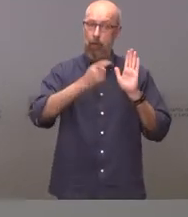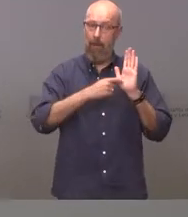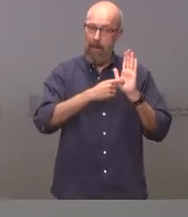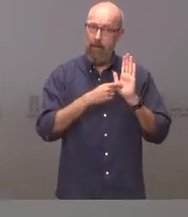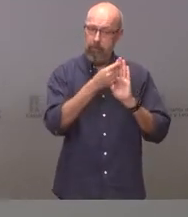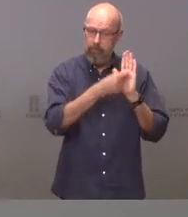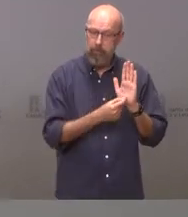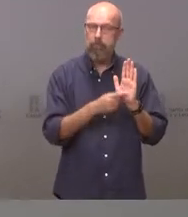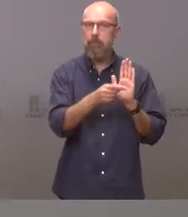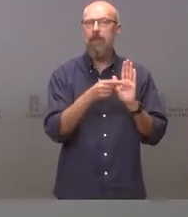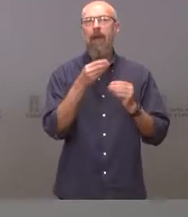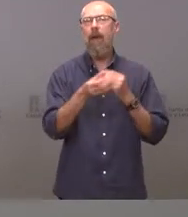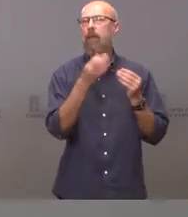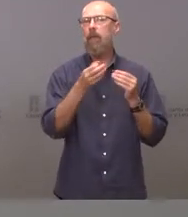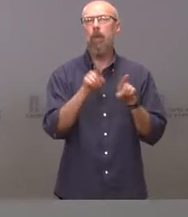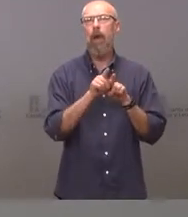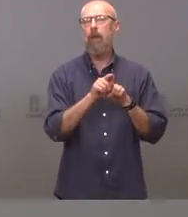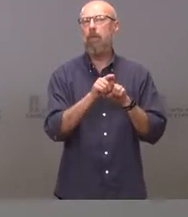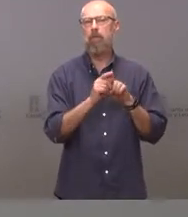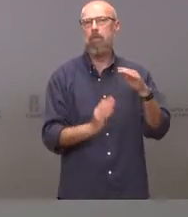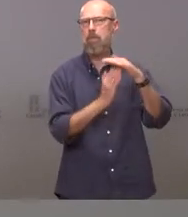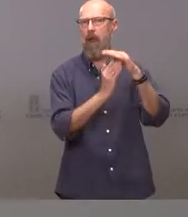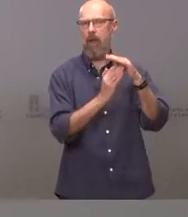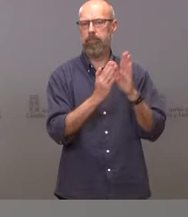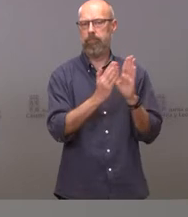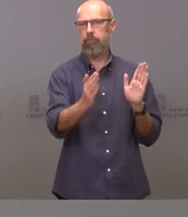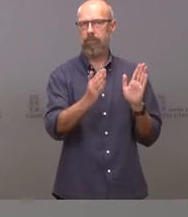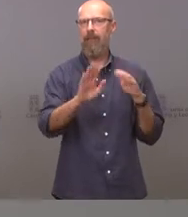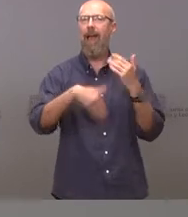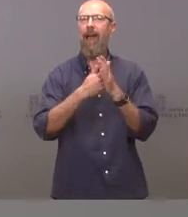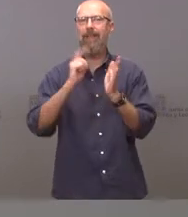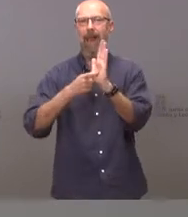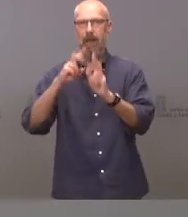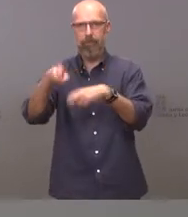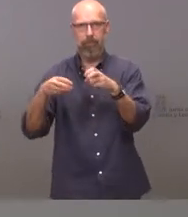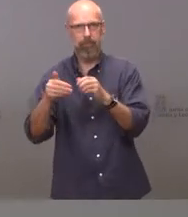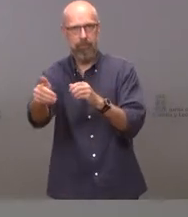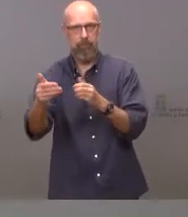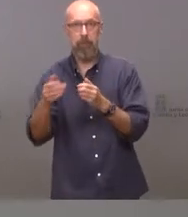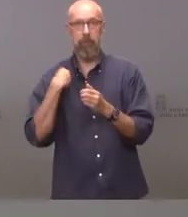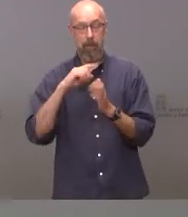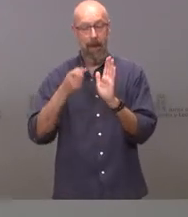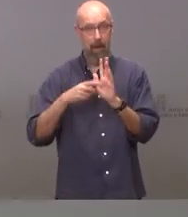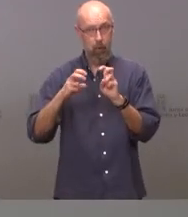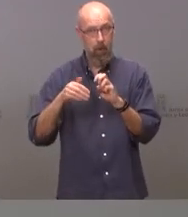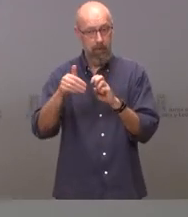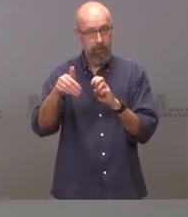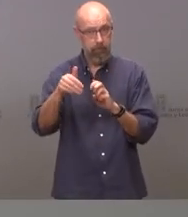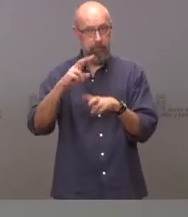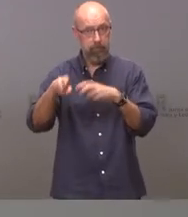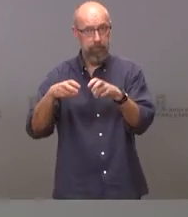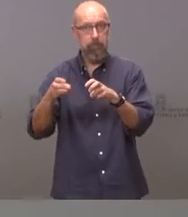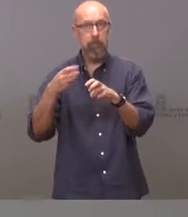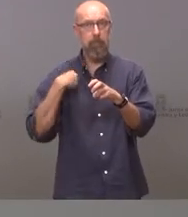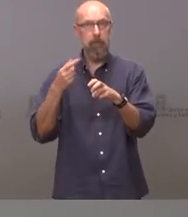un parálisis temporal antes de la modificación de la ley y es que, de cara a esa nueva ley que conllevará una tramitación y plazos parlamentarios, cualquier